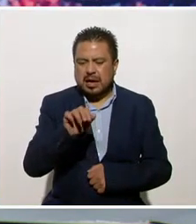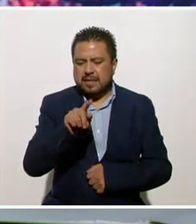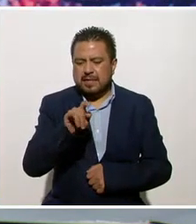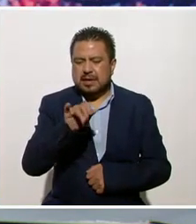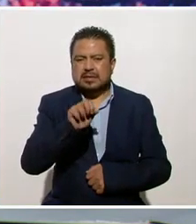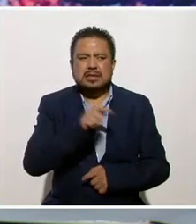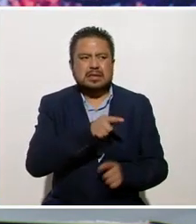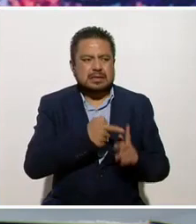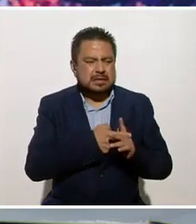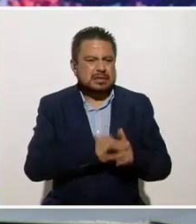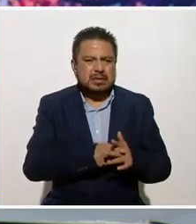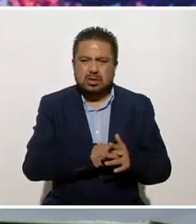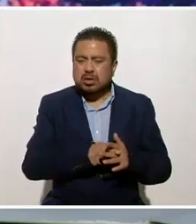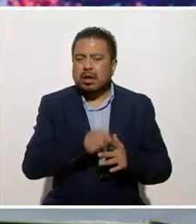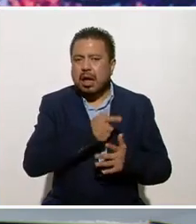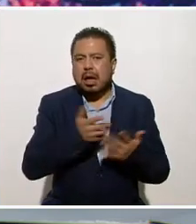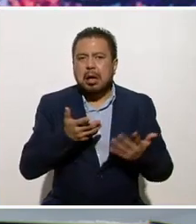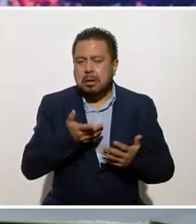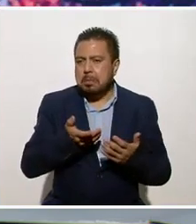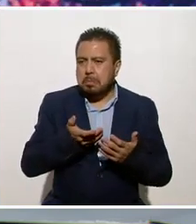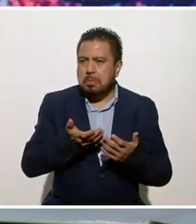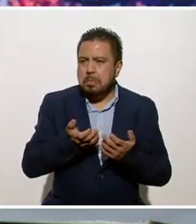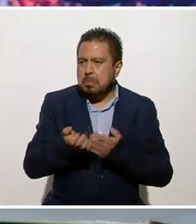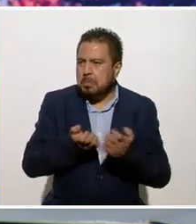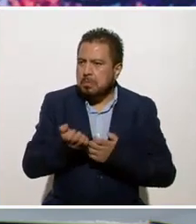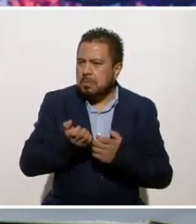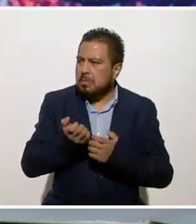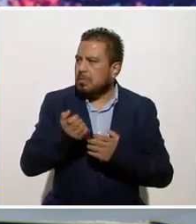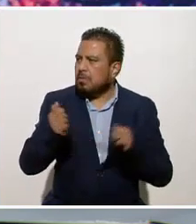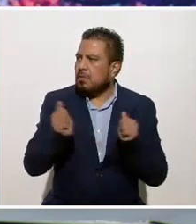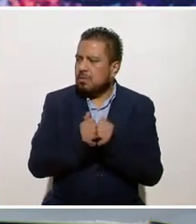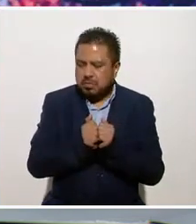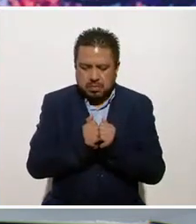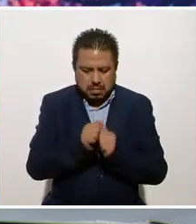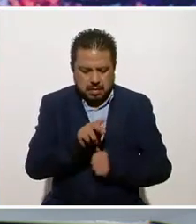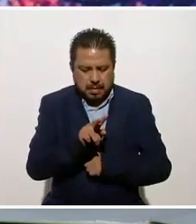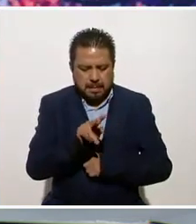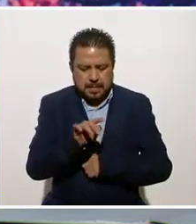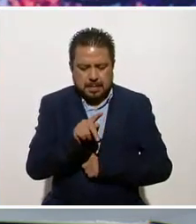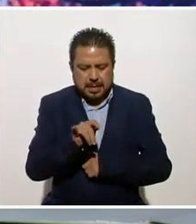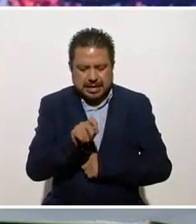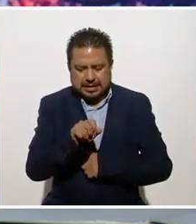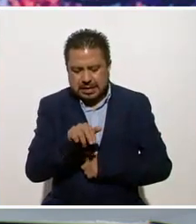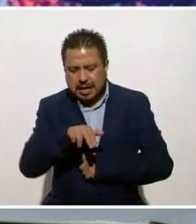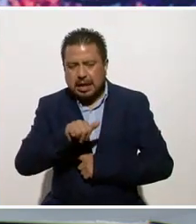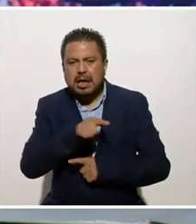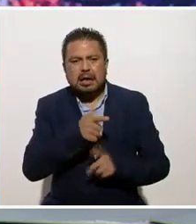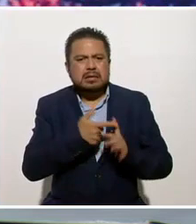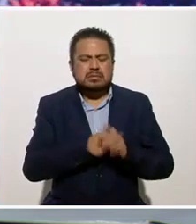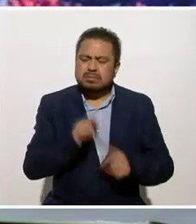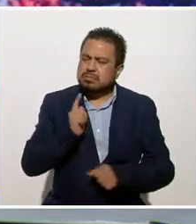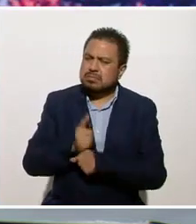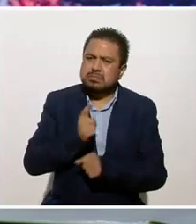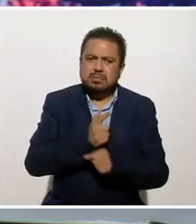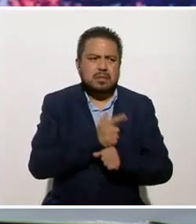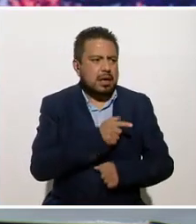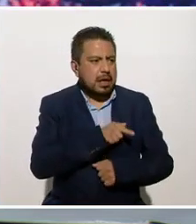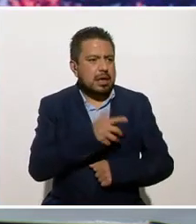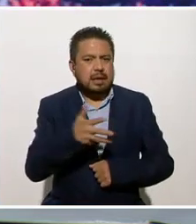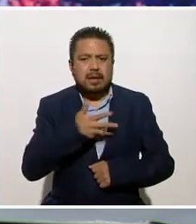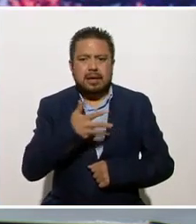empezó, él era practicante de la meditación vipassana. Y empezó a darse cuenta que él tenía